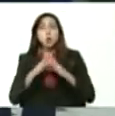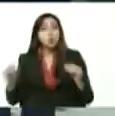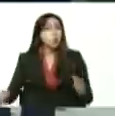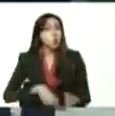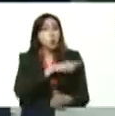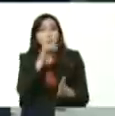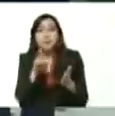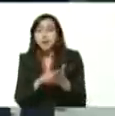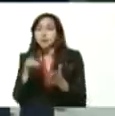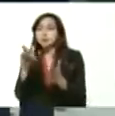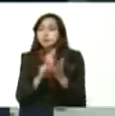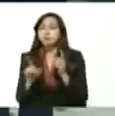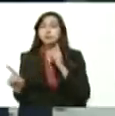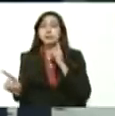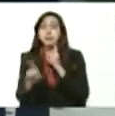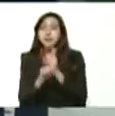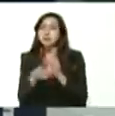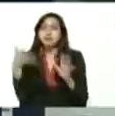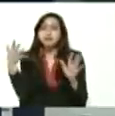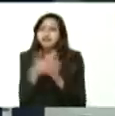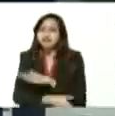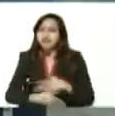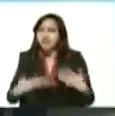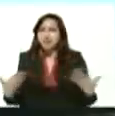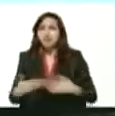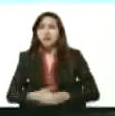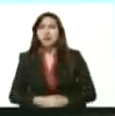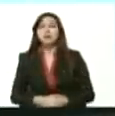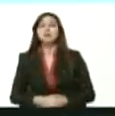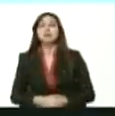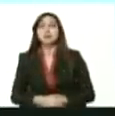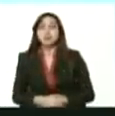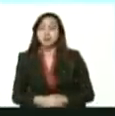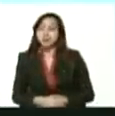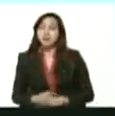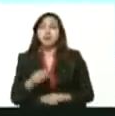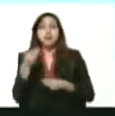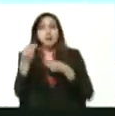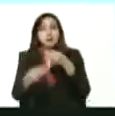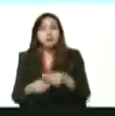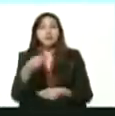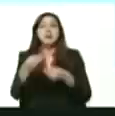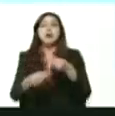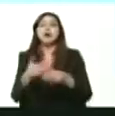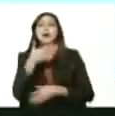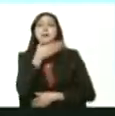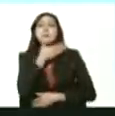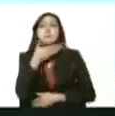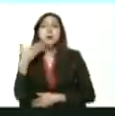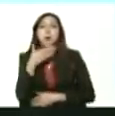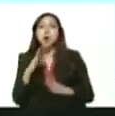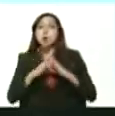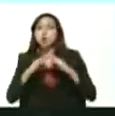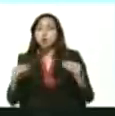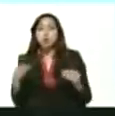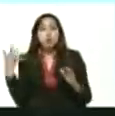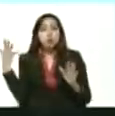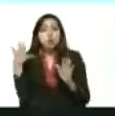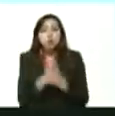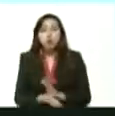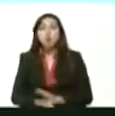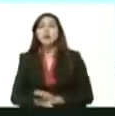online. ¿Qué significa esto, presidente? Esto se traduce que va a mejorar todo el tema del